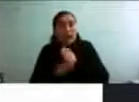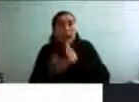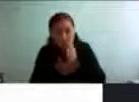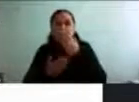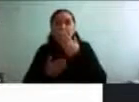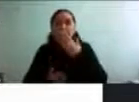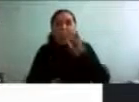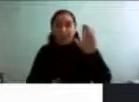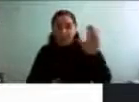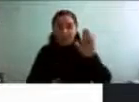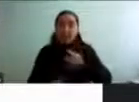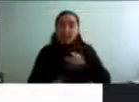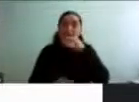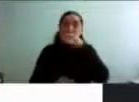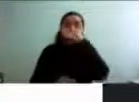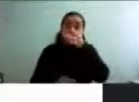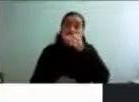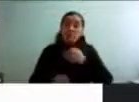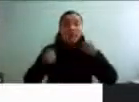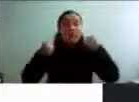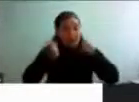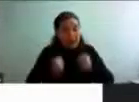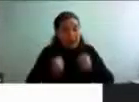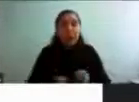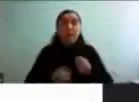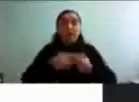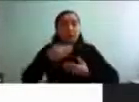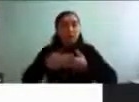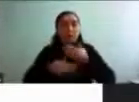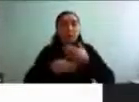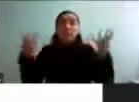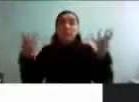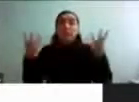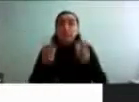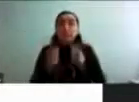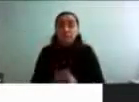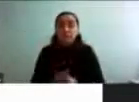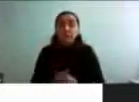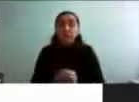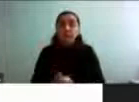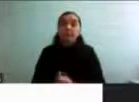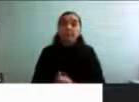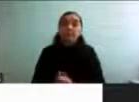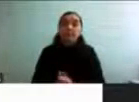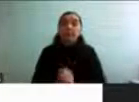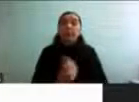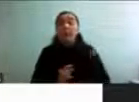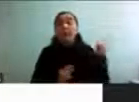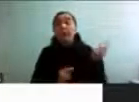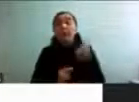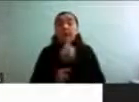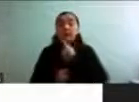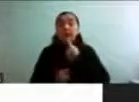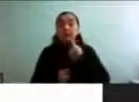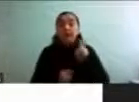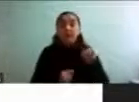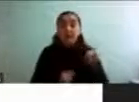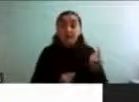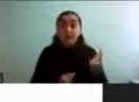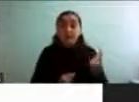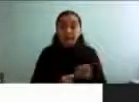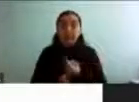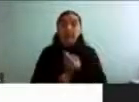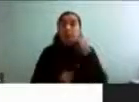que la capacidad funcional puede estar disminuida en los niños.